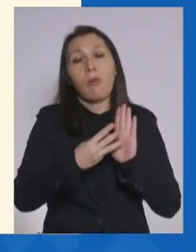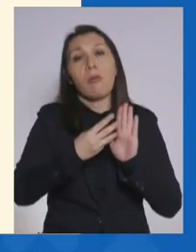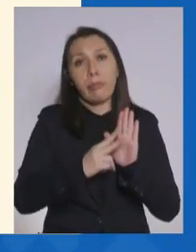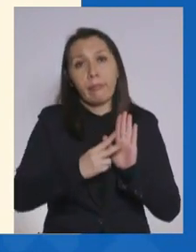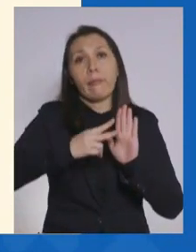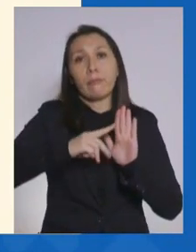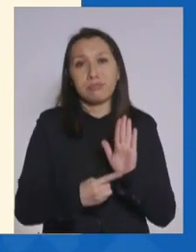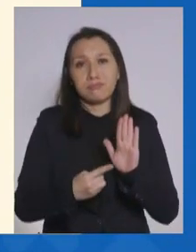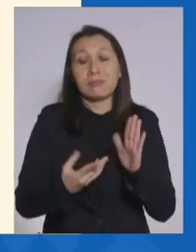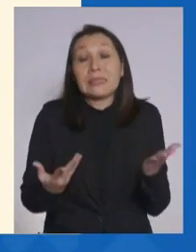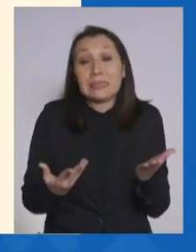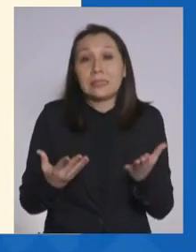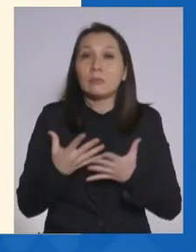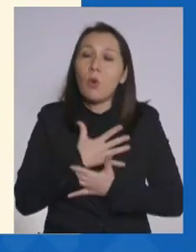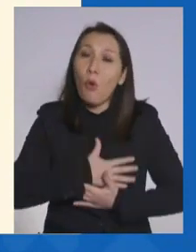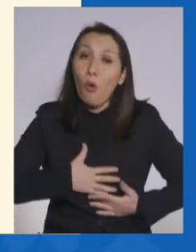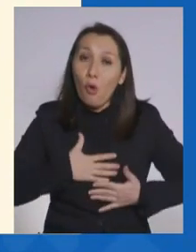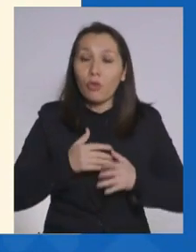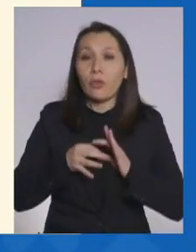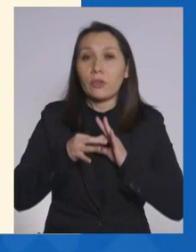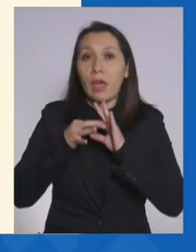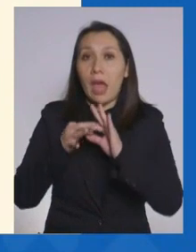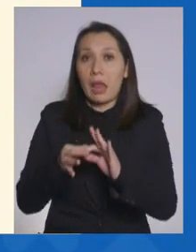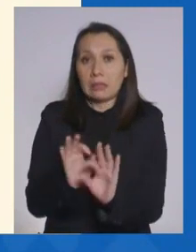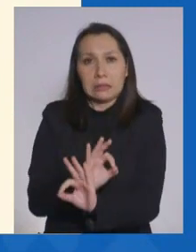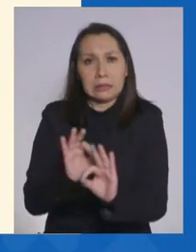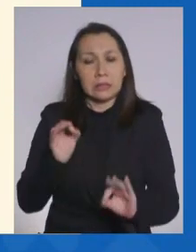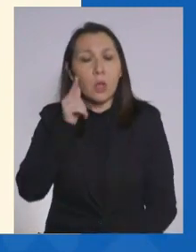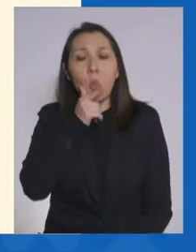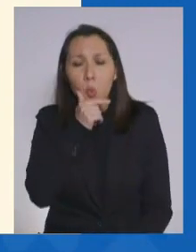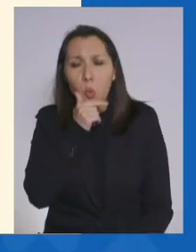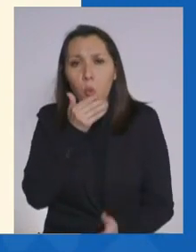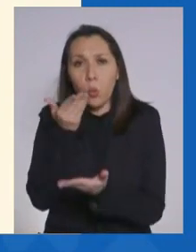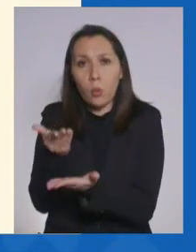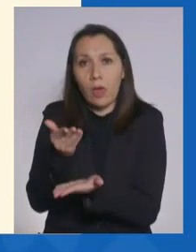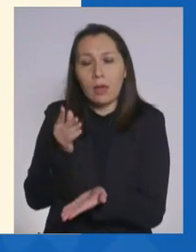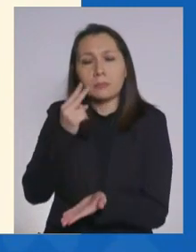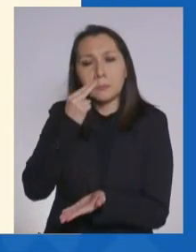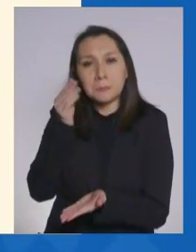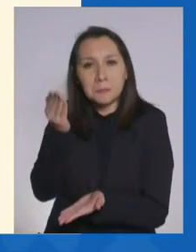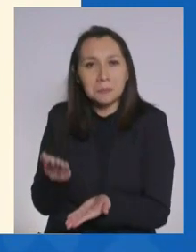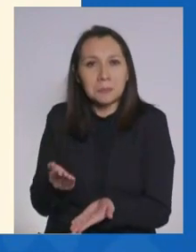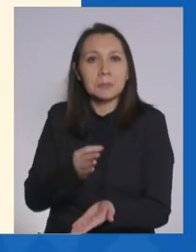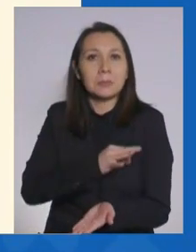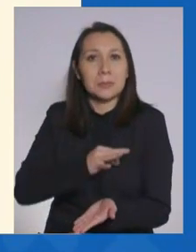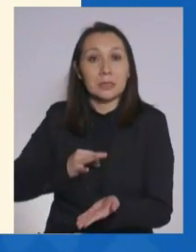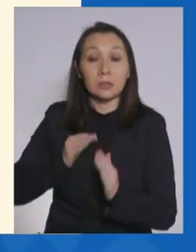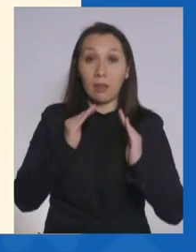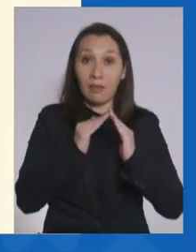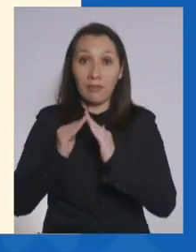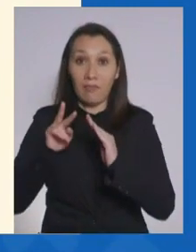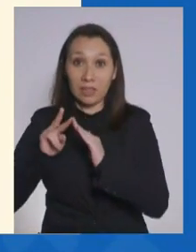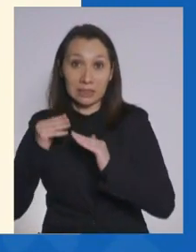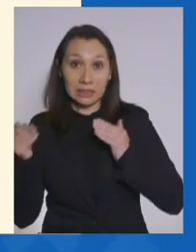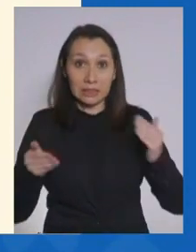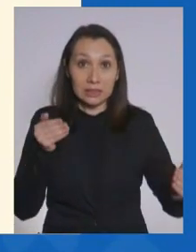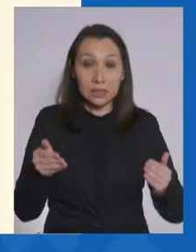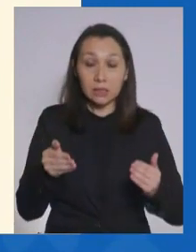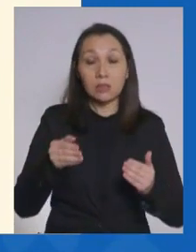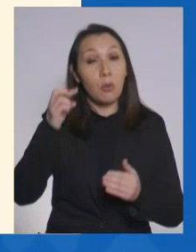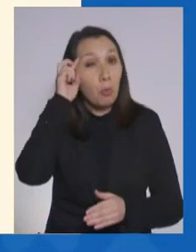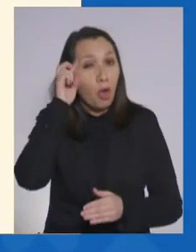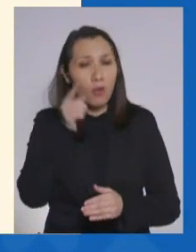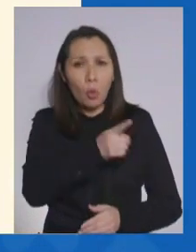súper contentos, muy agradecidos. Y no le quepa duda, señor ministro, que los vecinos de Providencia en general